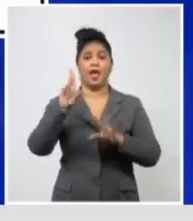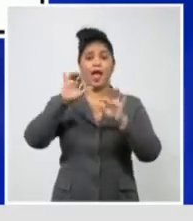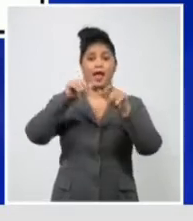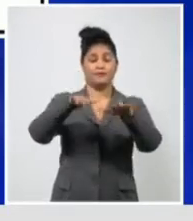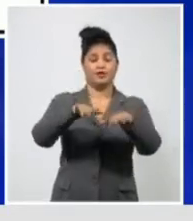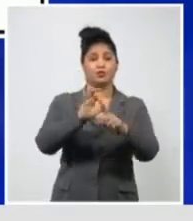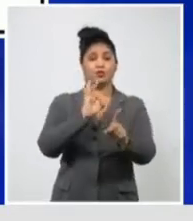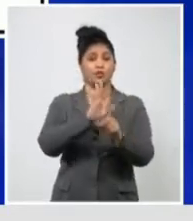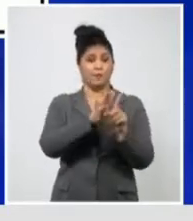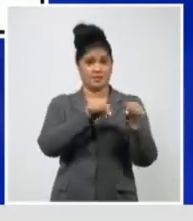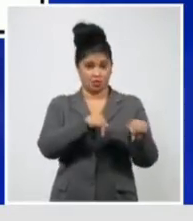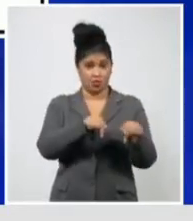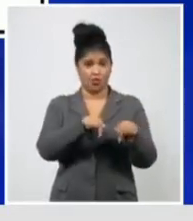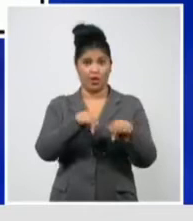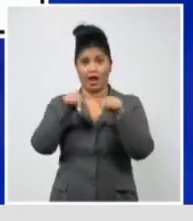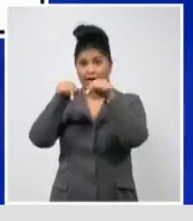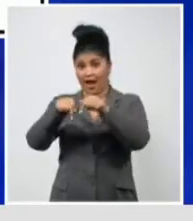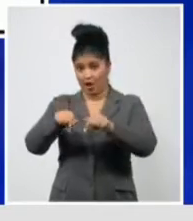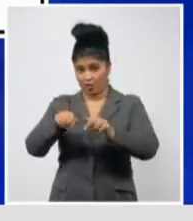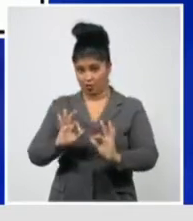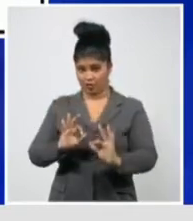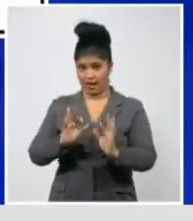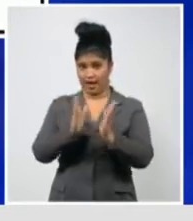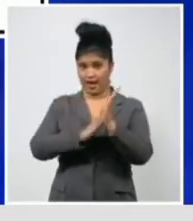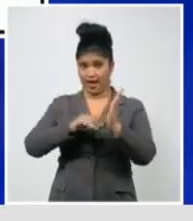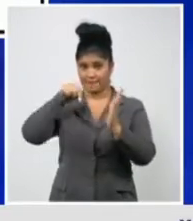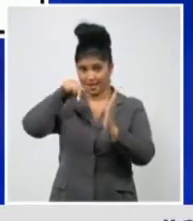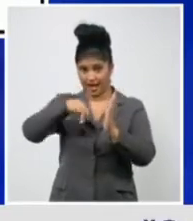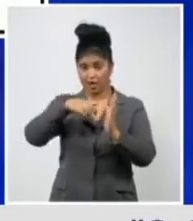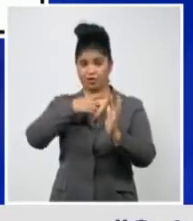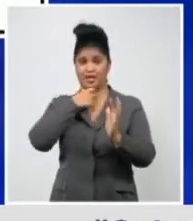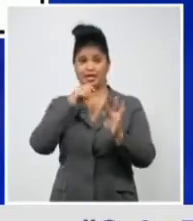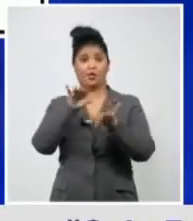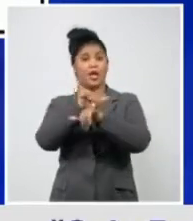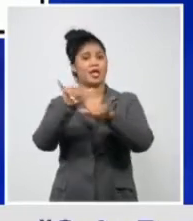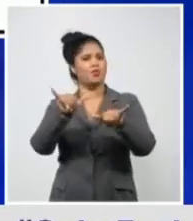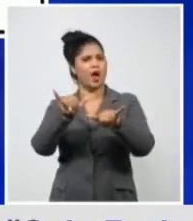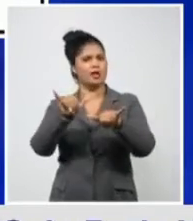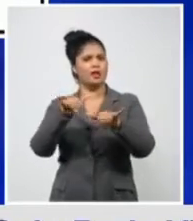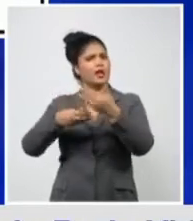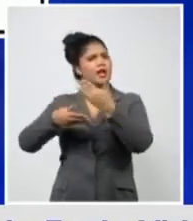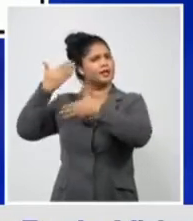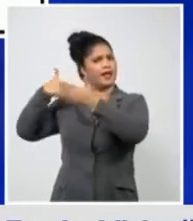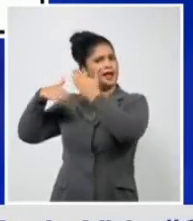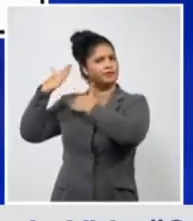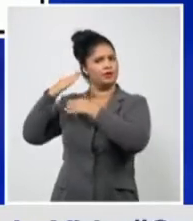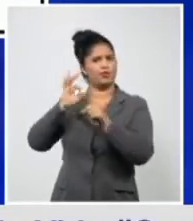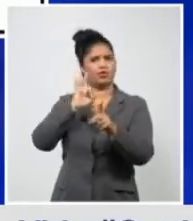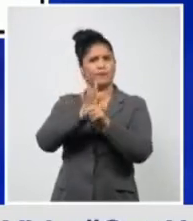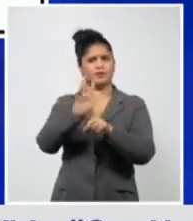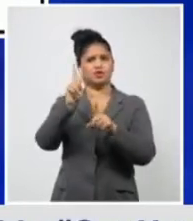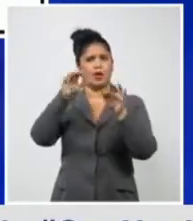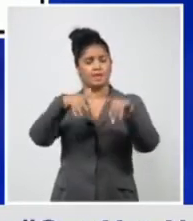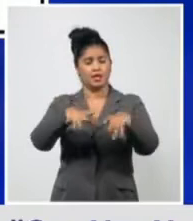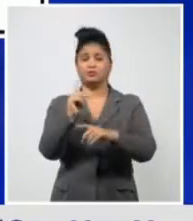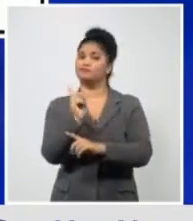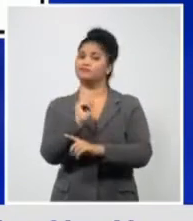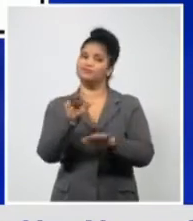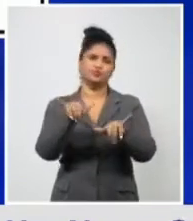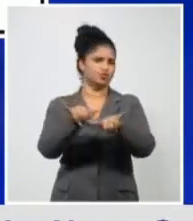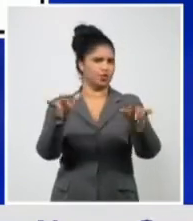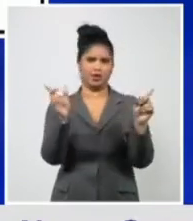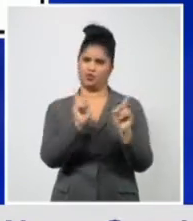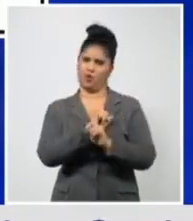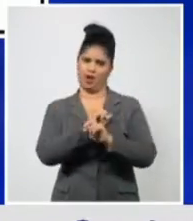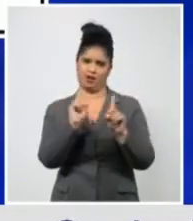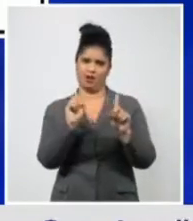tiempo, otras aparecen y desaparecen porque no logran ubicarse y transmitirse.